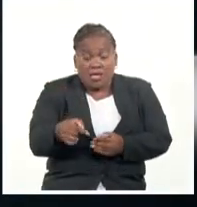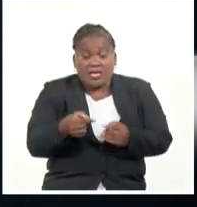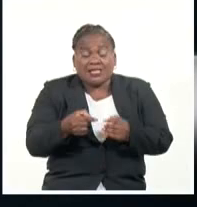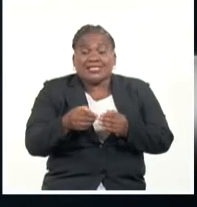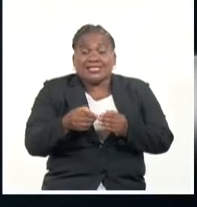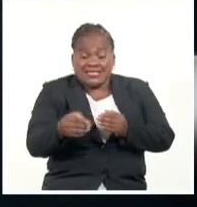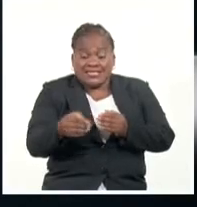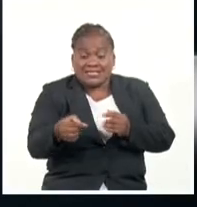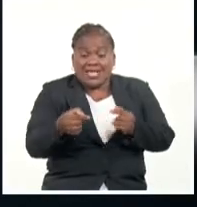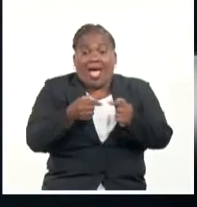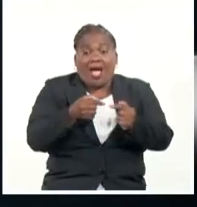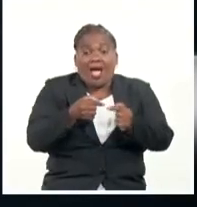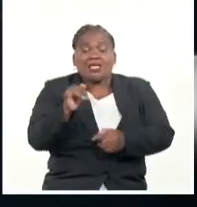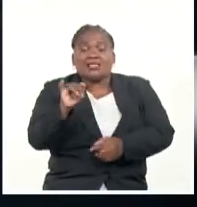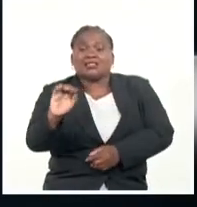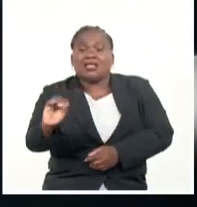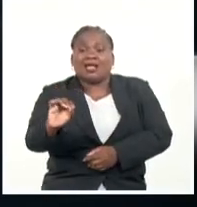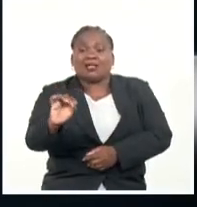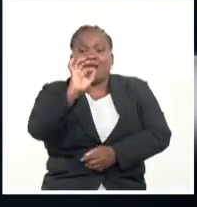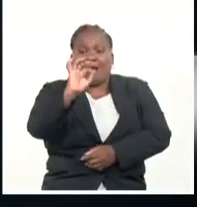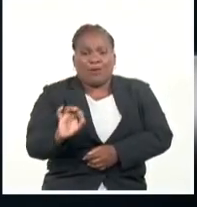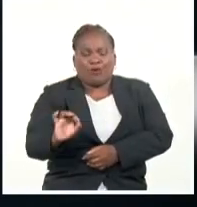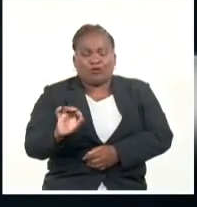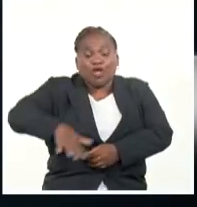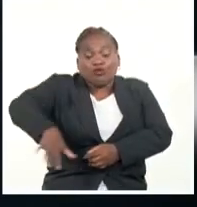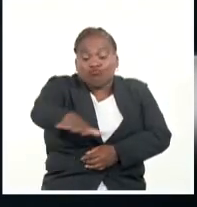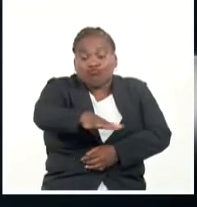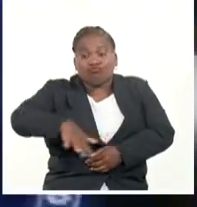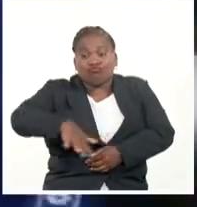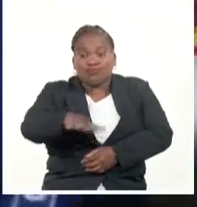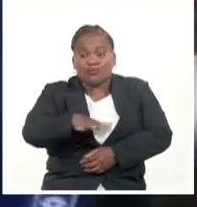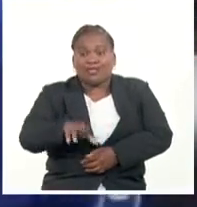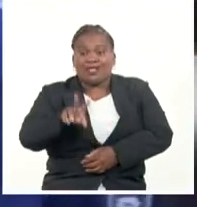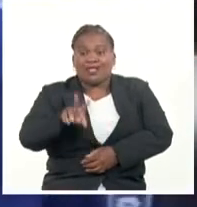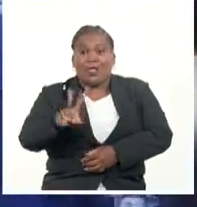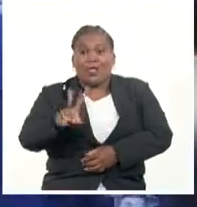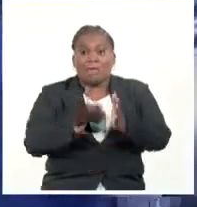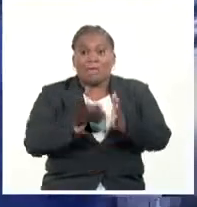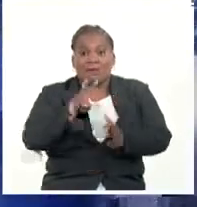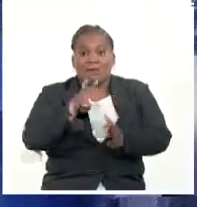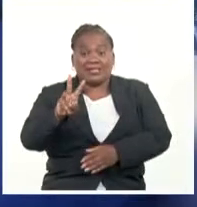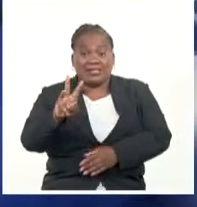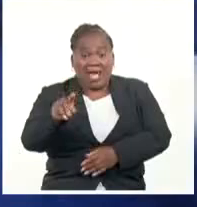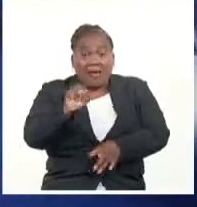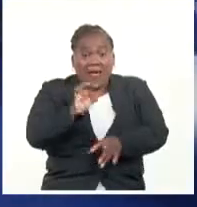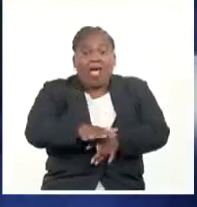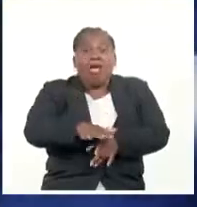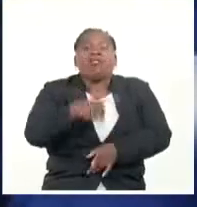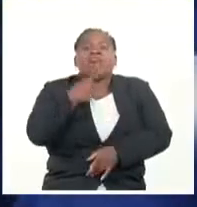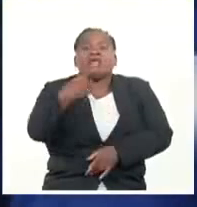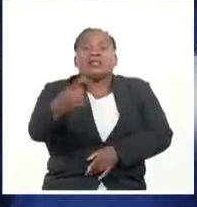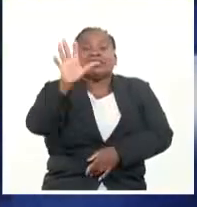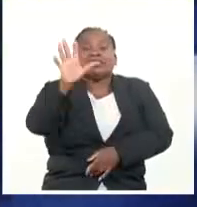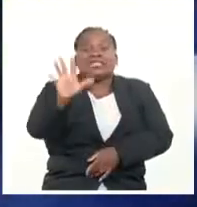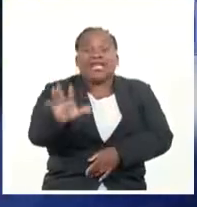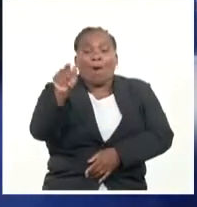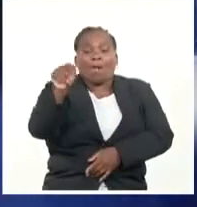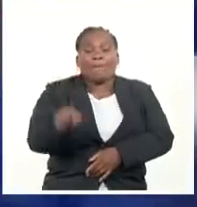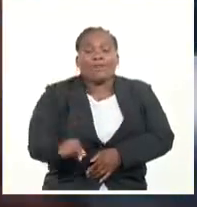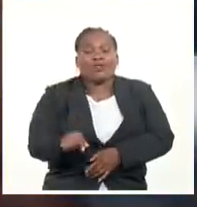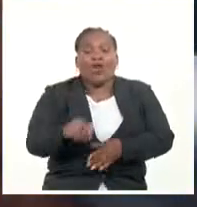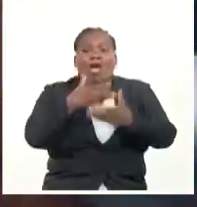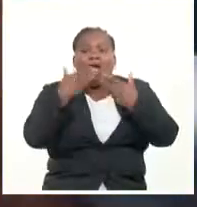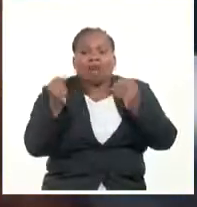controlan el 60% del territorio. Por otro lado, el 2023 comenzó con la denuncia de cinco secuestros y la información